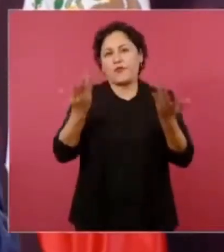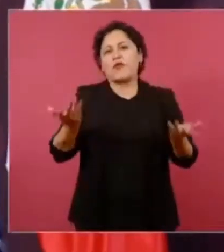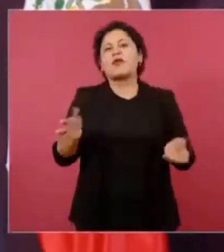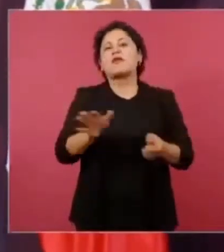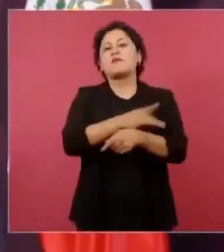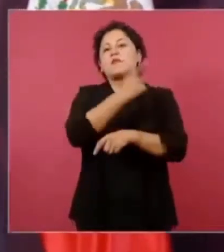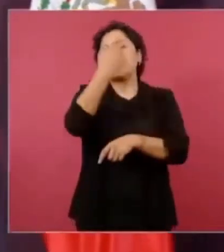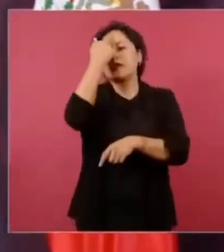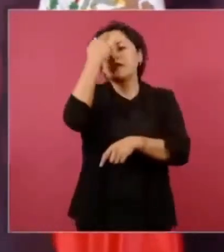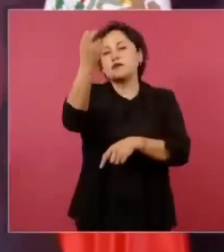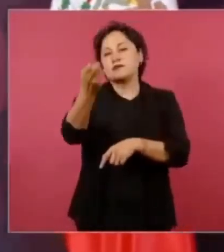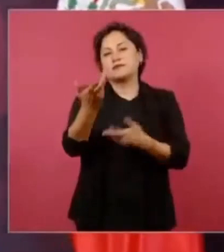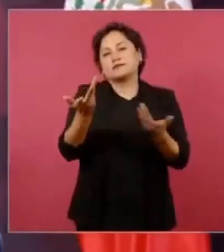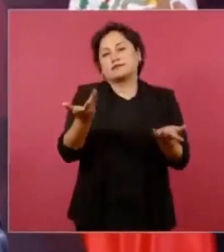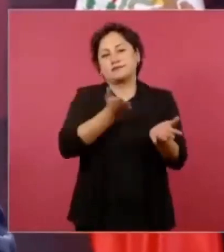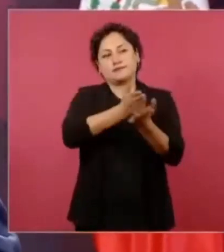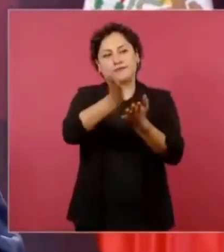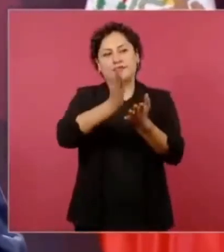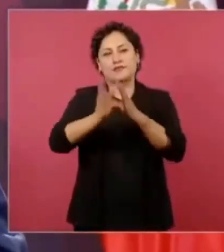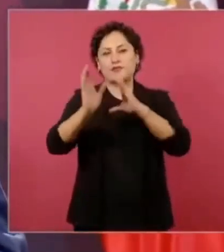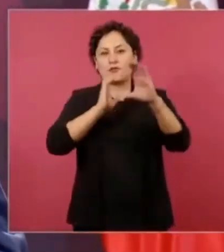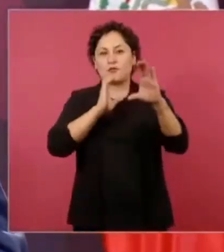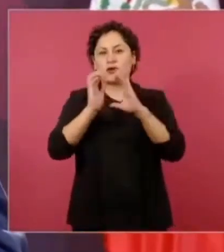medios convencionales en el país.